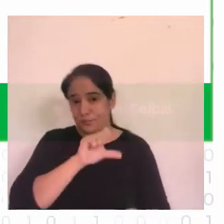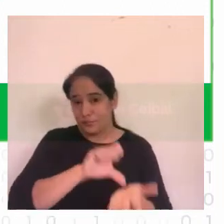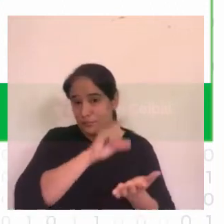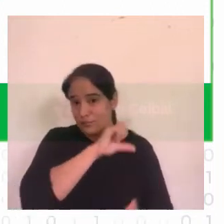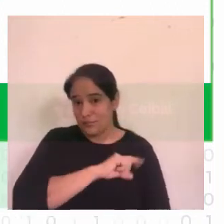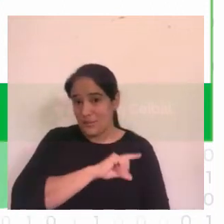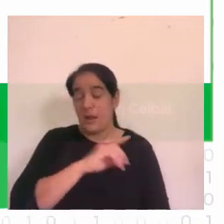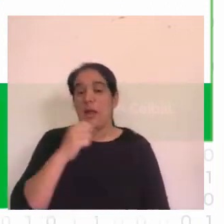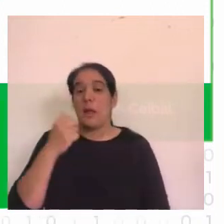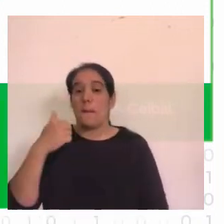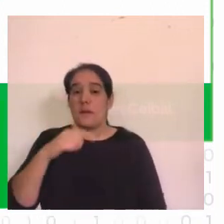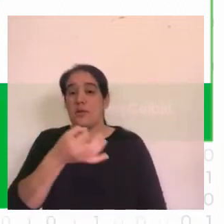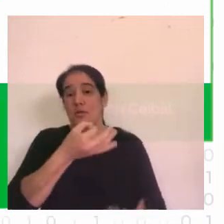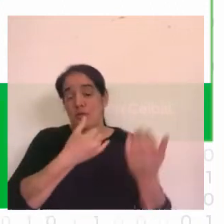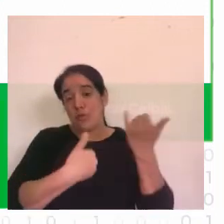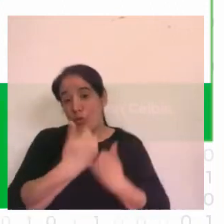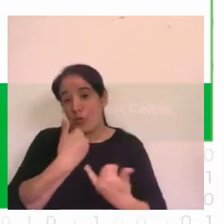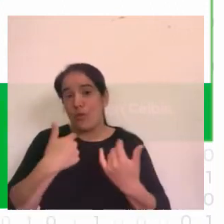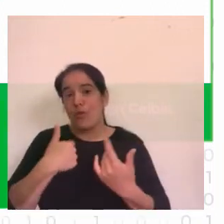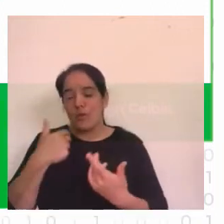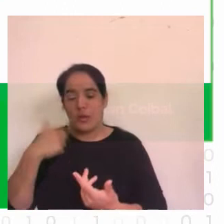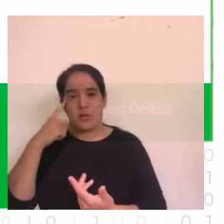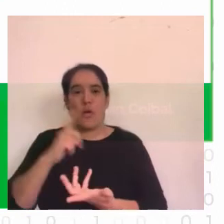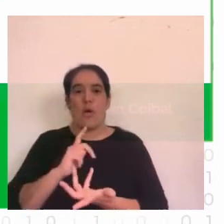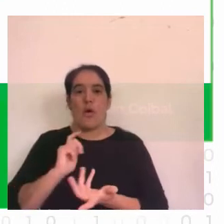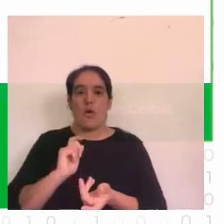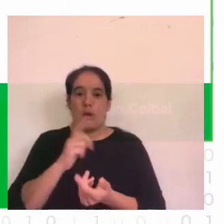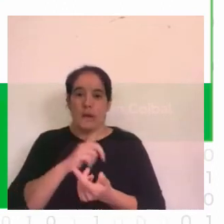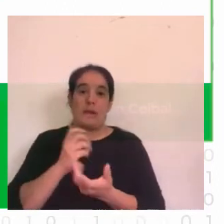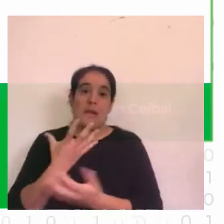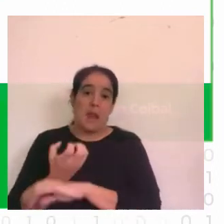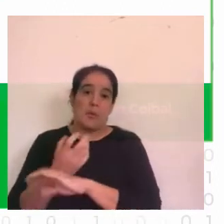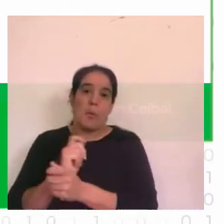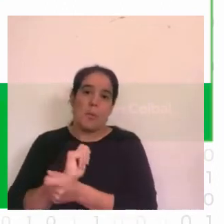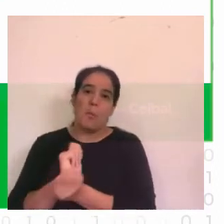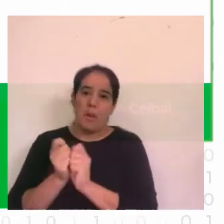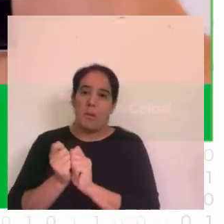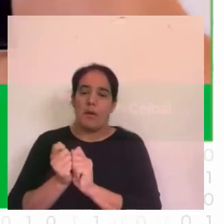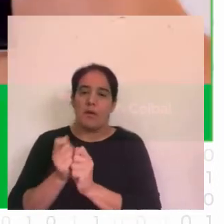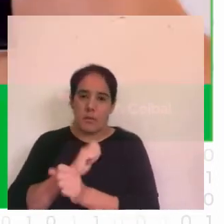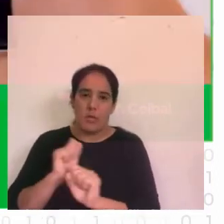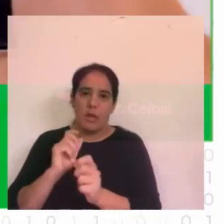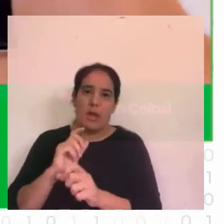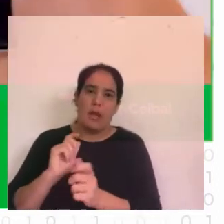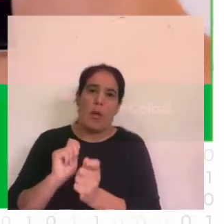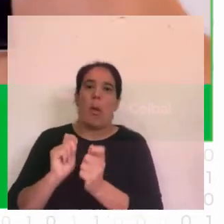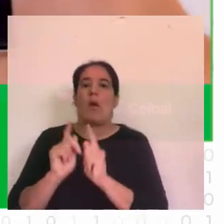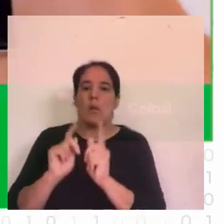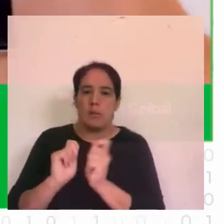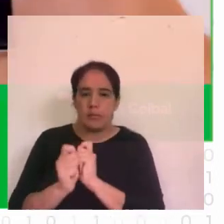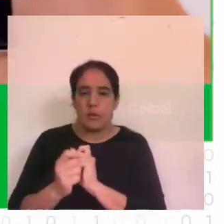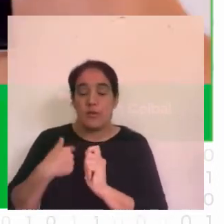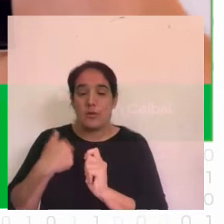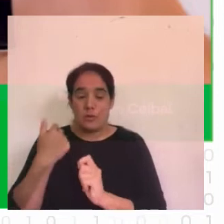abierta para tener nuevos fluings o módulos a través de APIs bueno entonces lo que